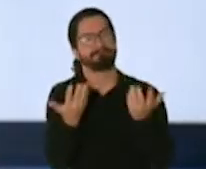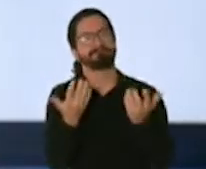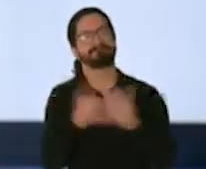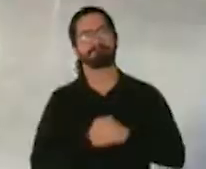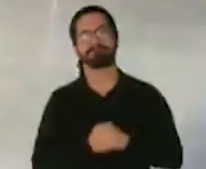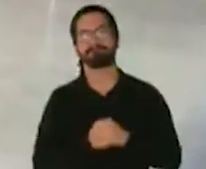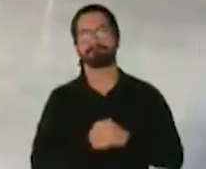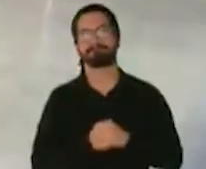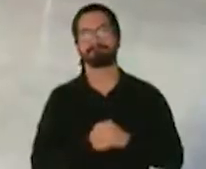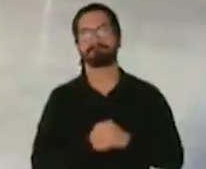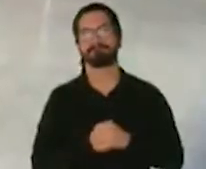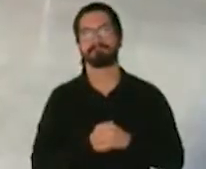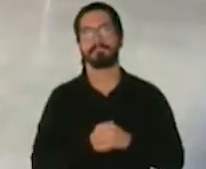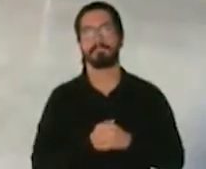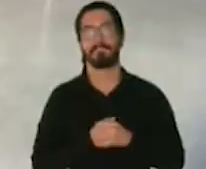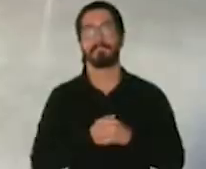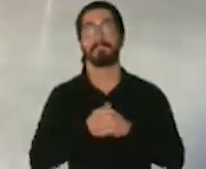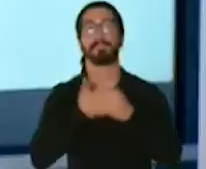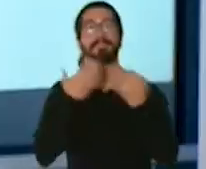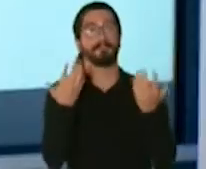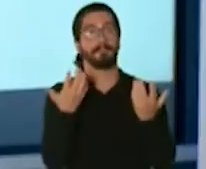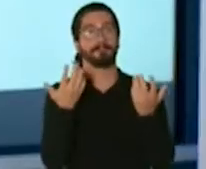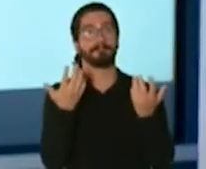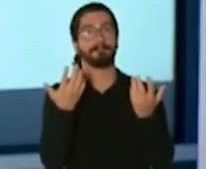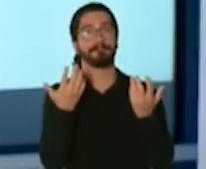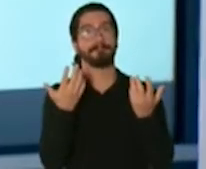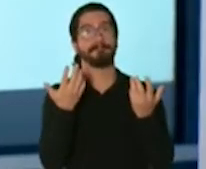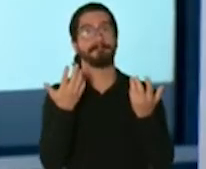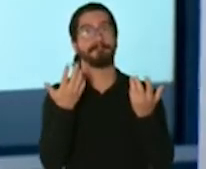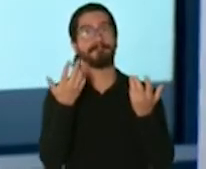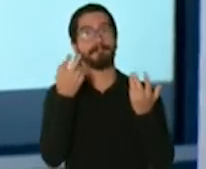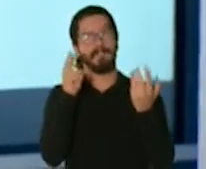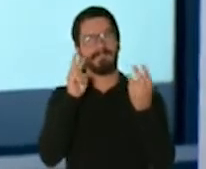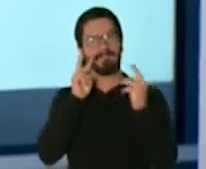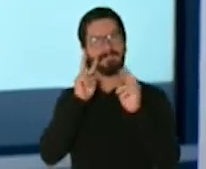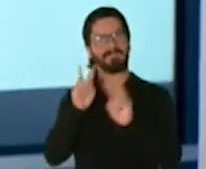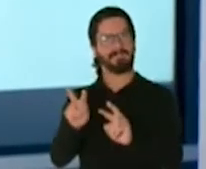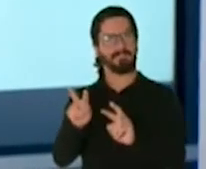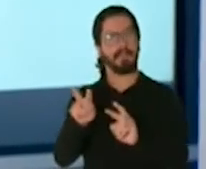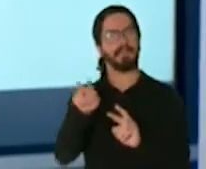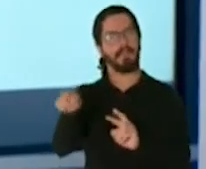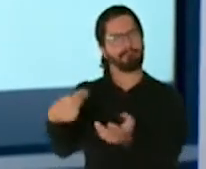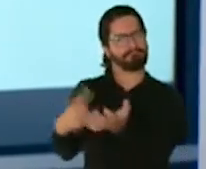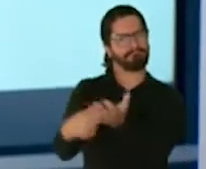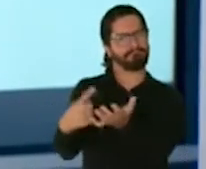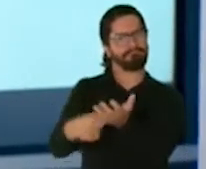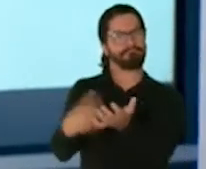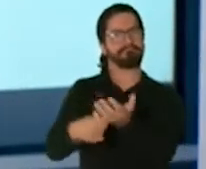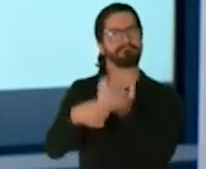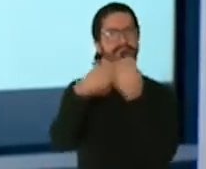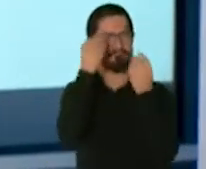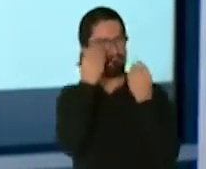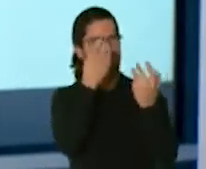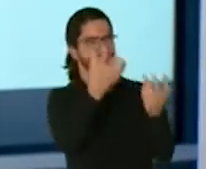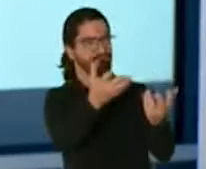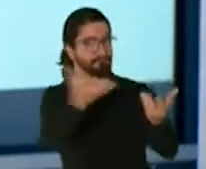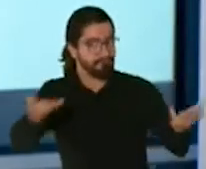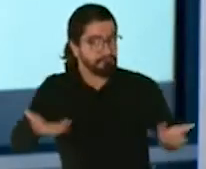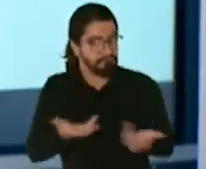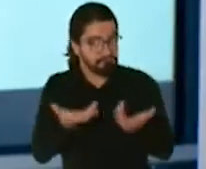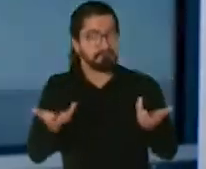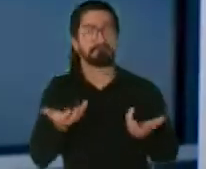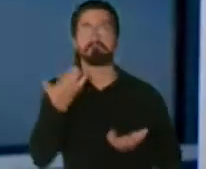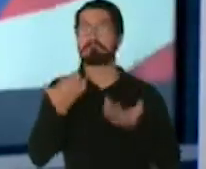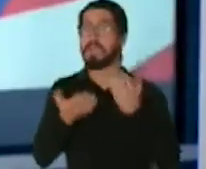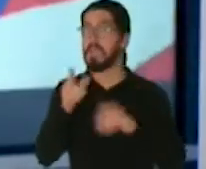excelente bueno y precisamente yo creo que el secretario ha dado como una idea que quizás se pueda lanzar en el programa y es que se haga al igual que en Estados